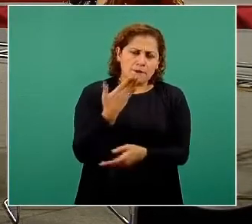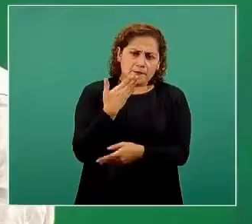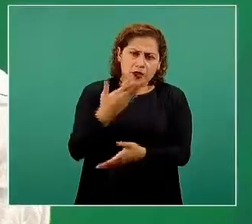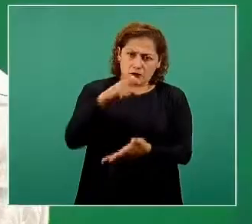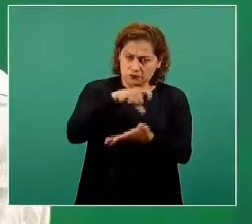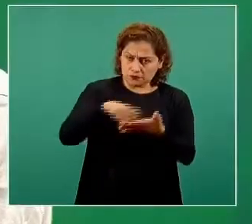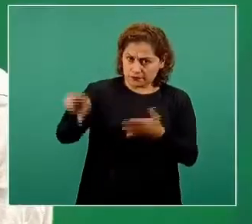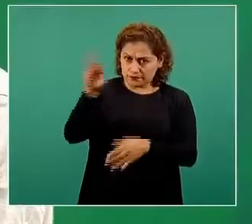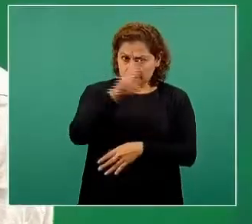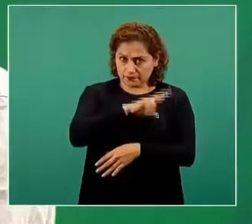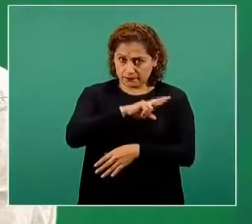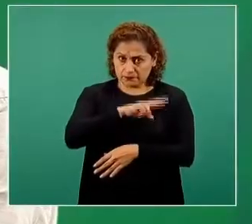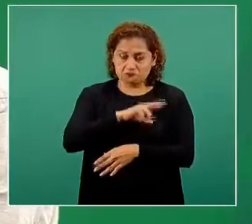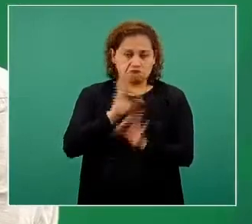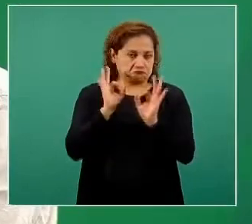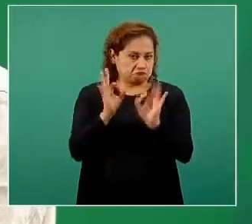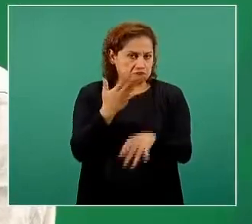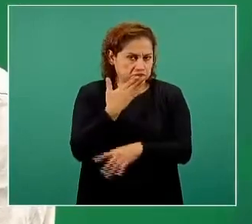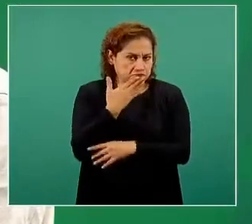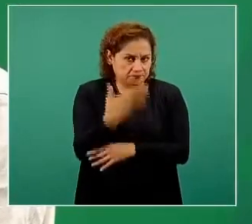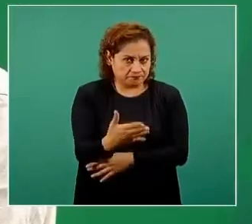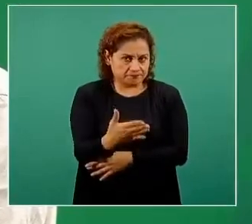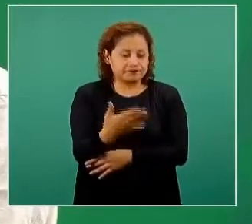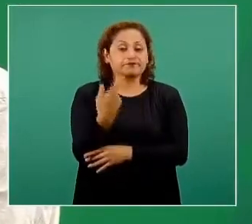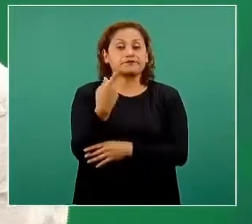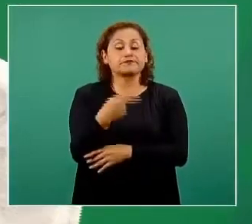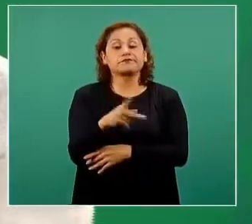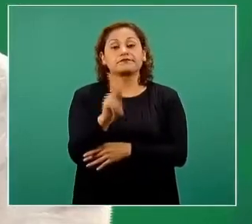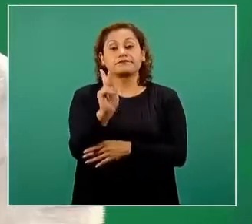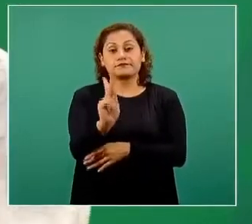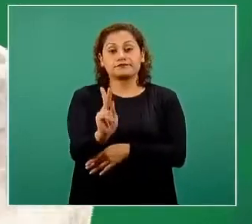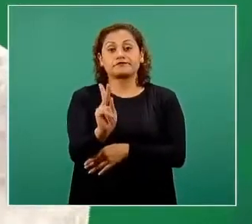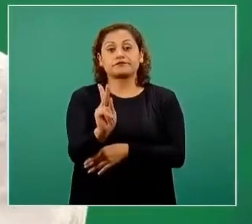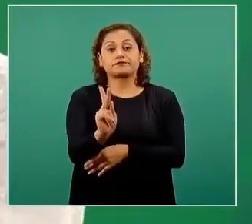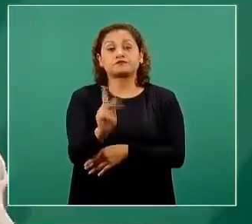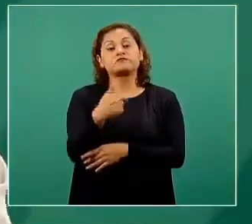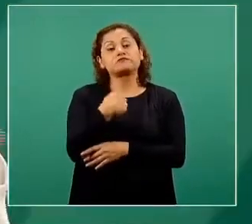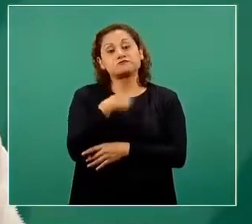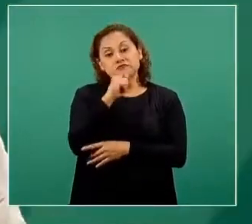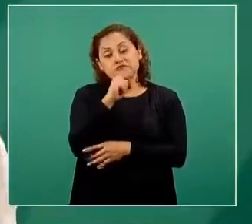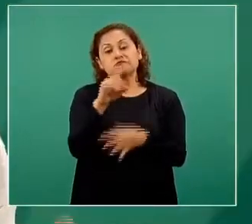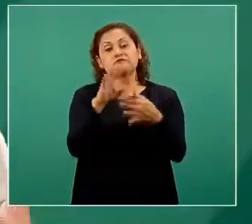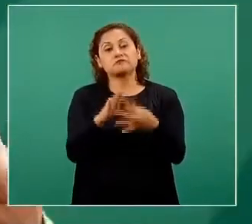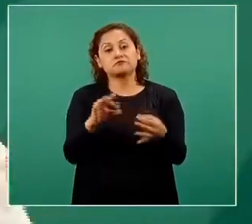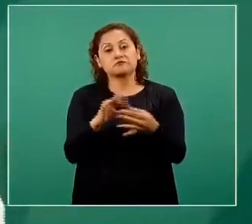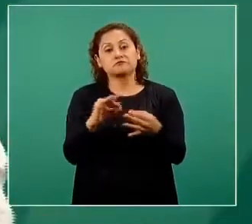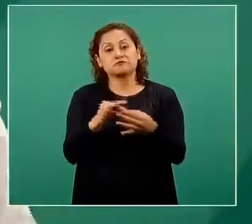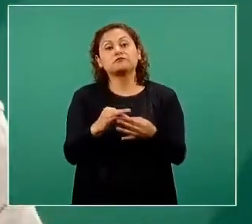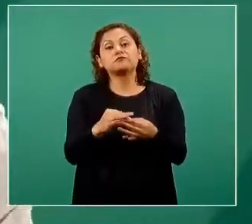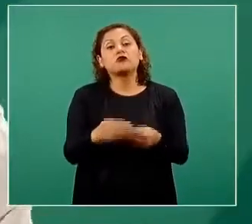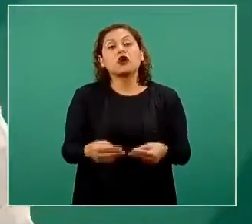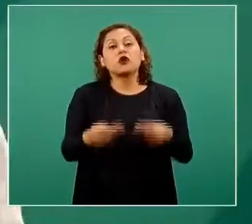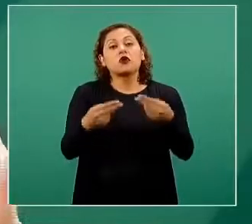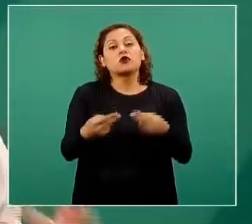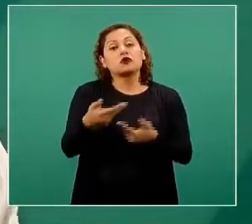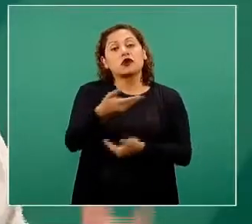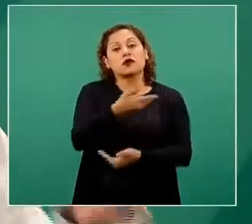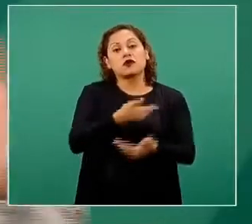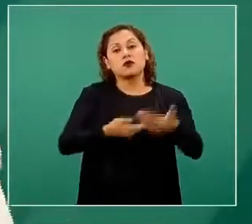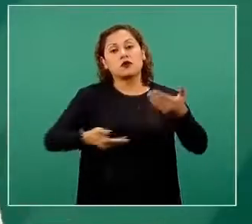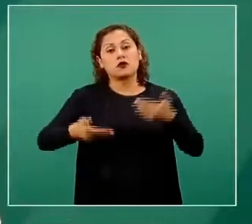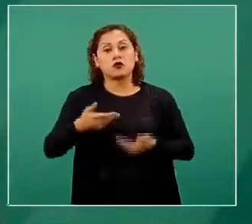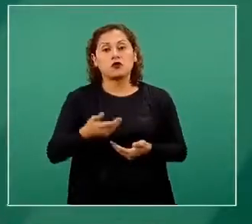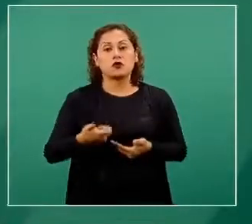quede muy claro, no estoy diciendo eso, pero lo que sí estoy diciendo es que los vaivenes del mercado, la especulación, el aumento de precios,